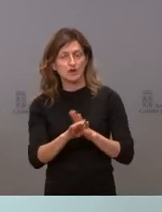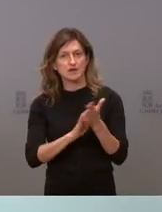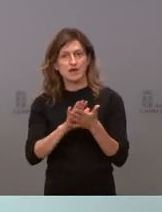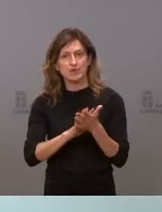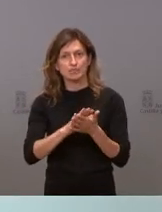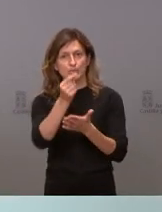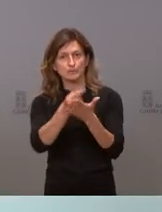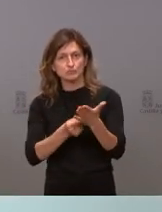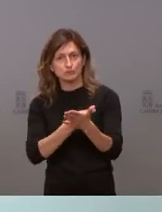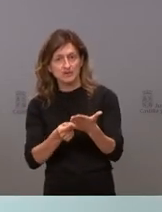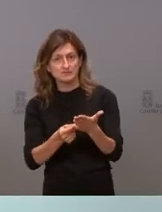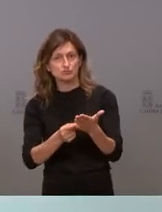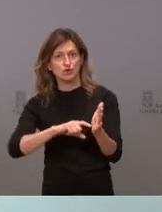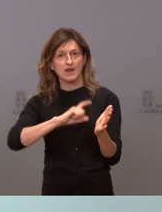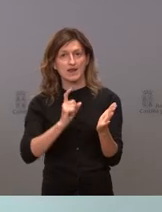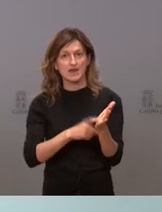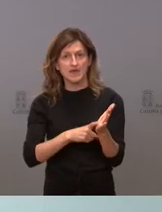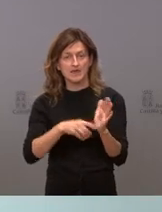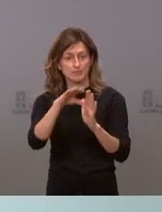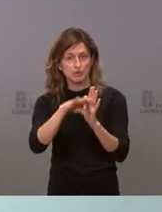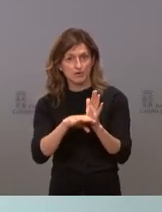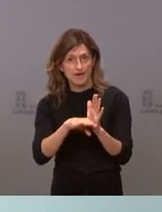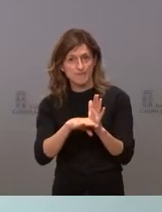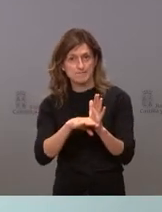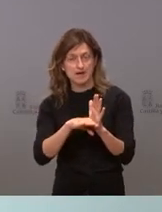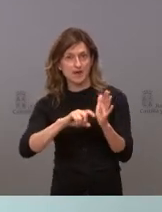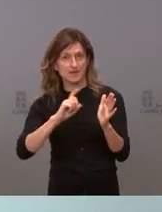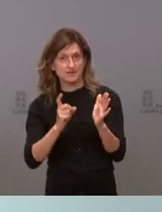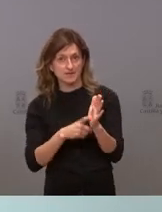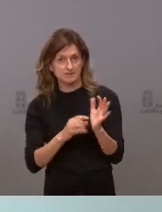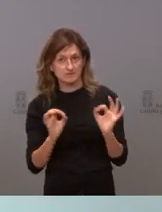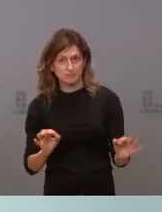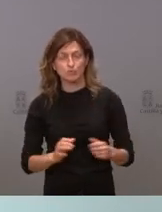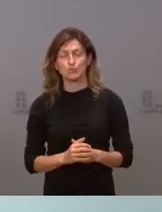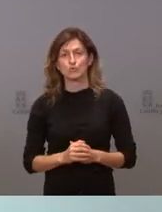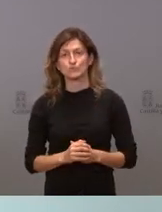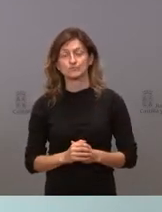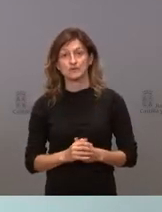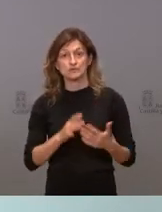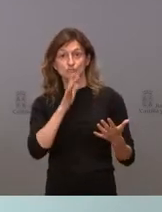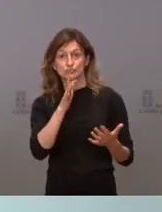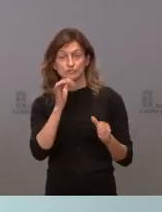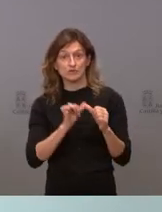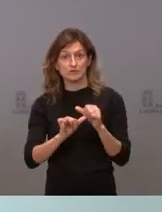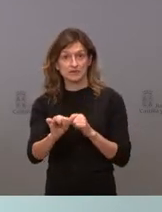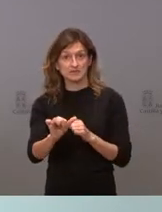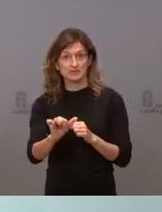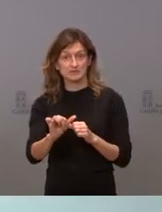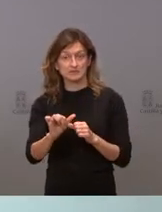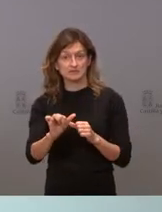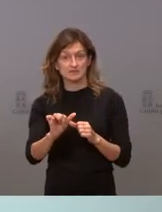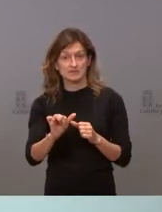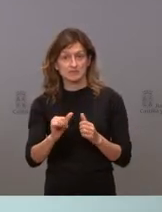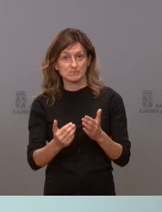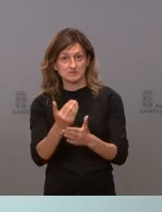presupuestos, de las leyes del programa legislativo, que a partir del próximo periodo de